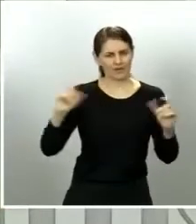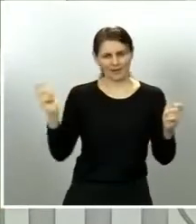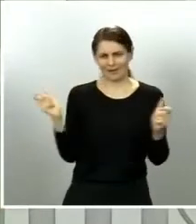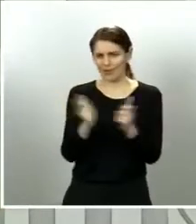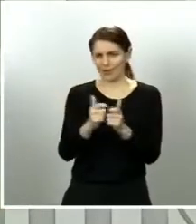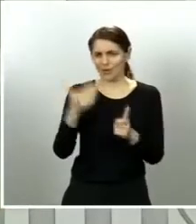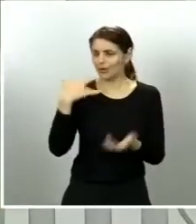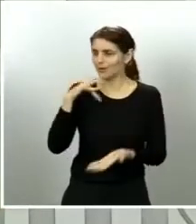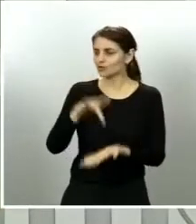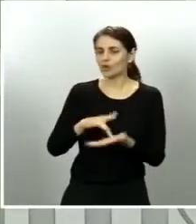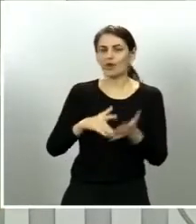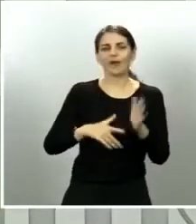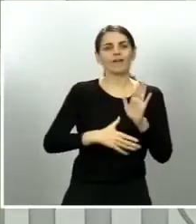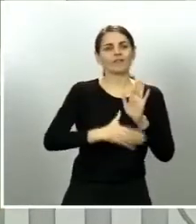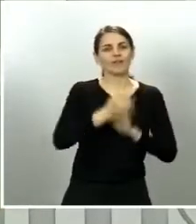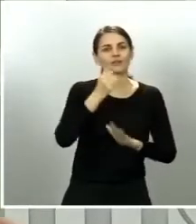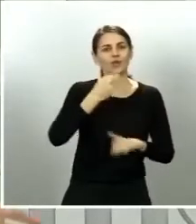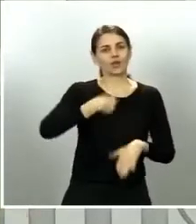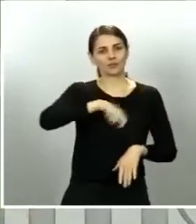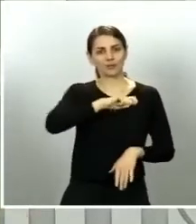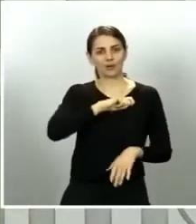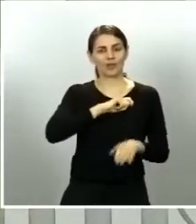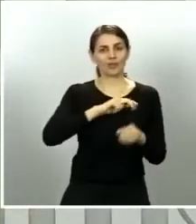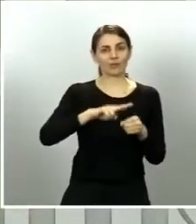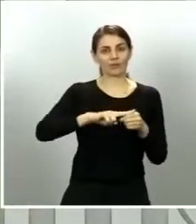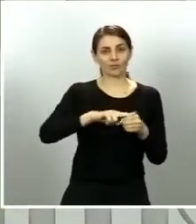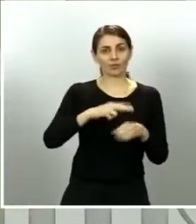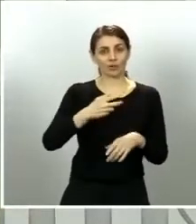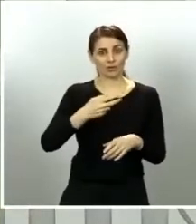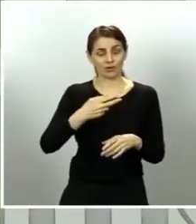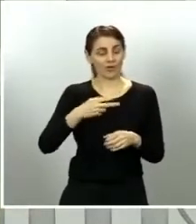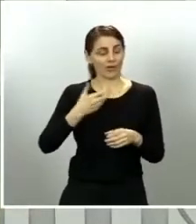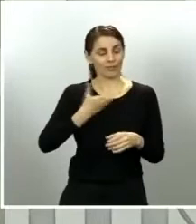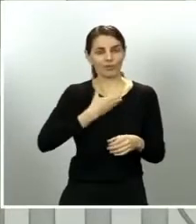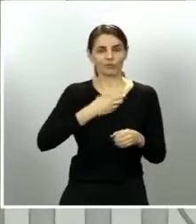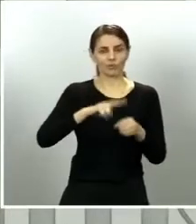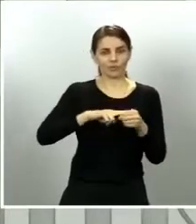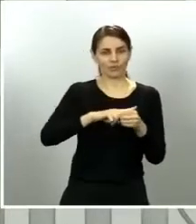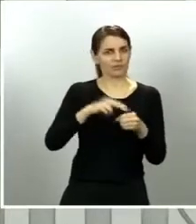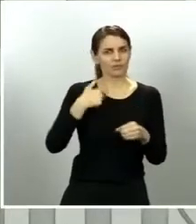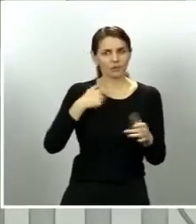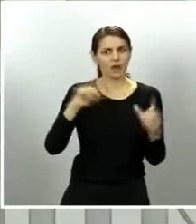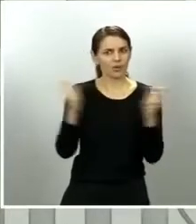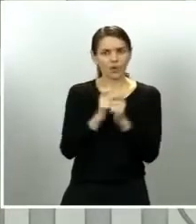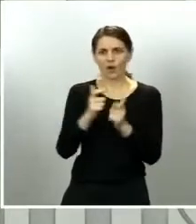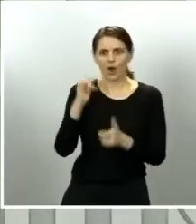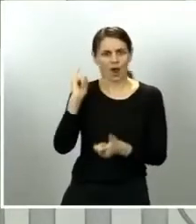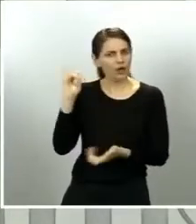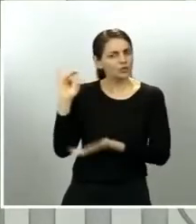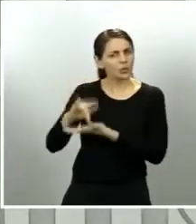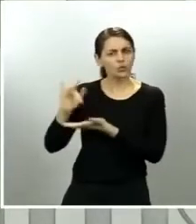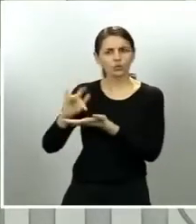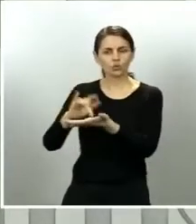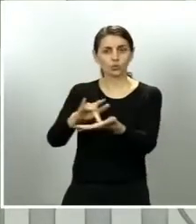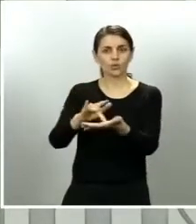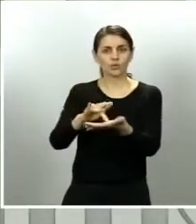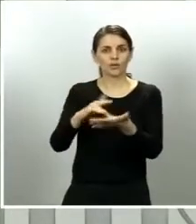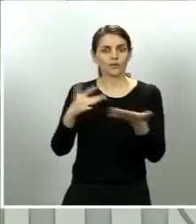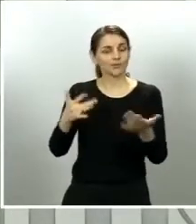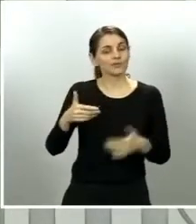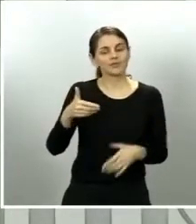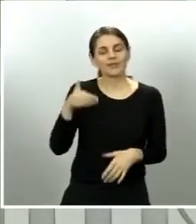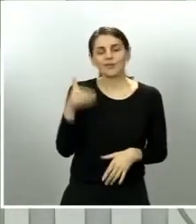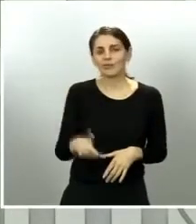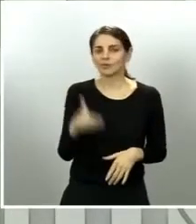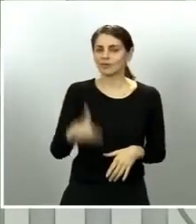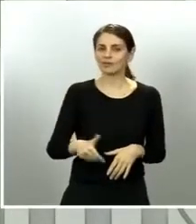y ha habido un contacto fluido con el resto de formaciones políticas nosotros estamos por construir unidad es fundamental la unidad en la fase de desescalada